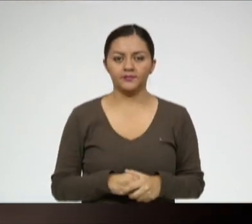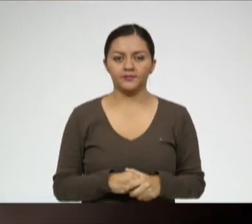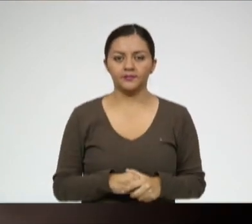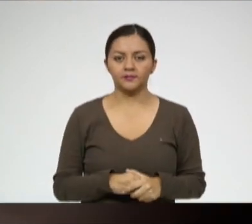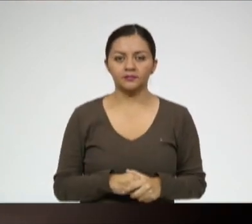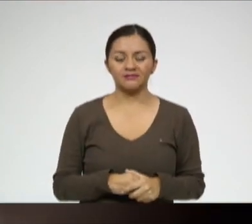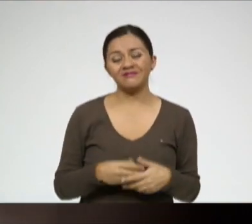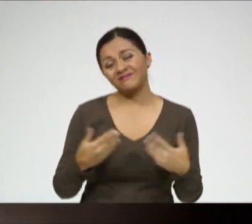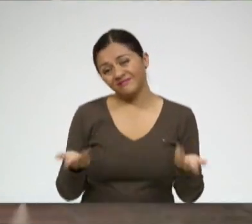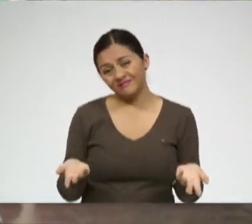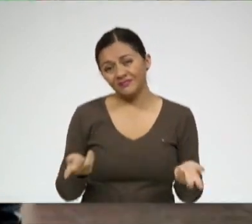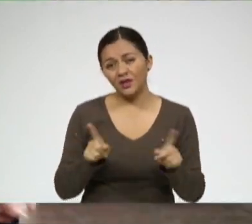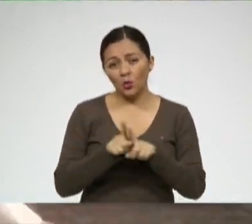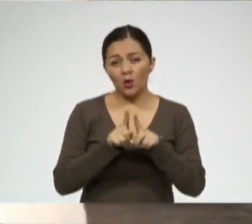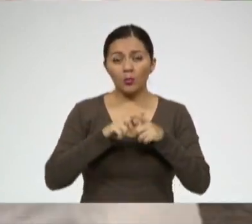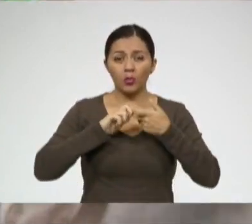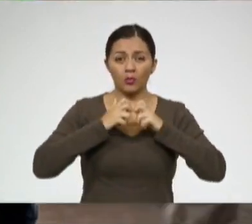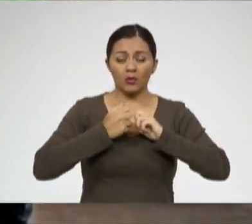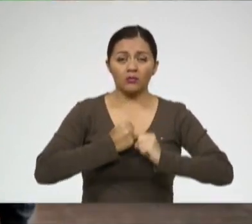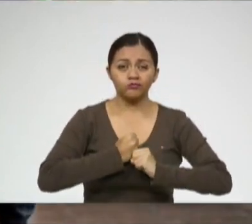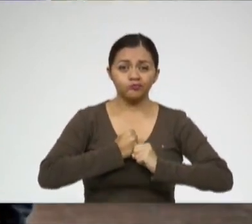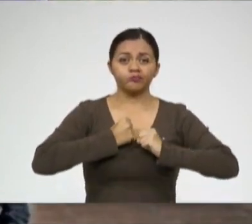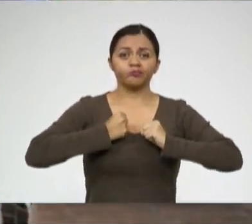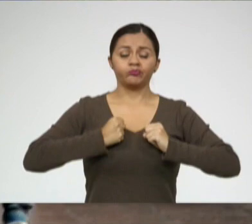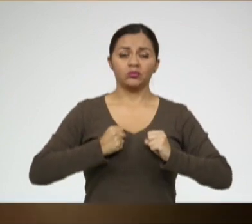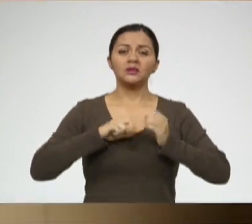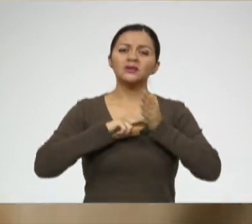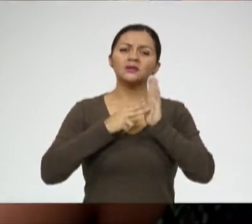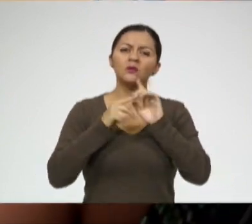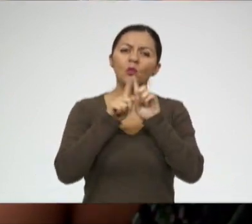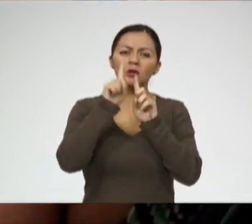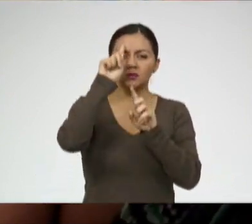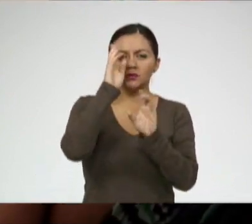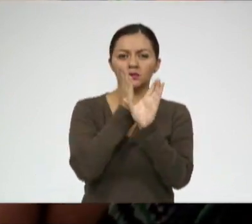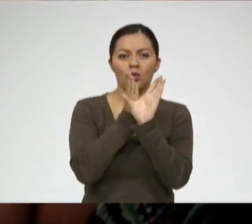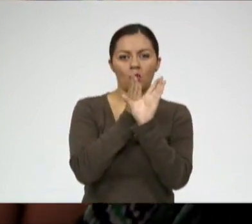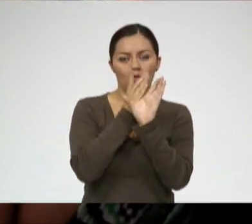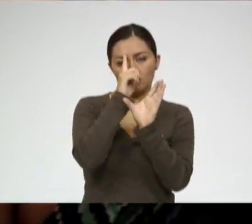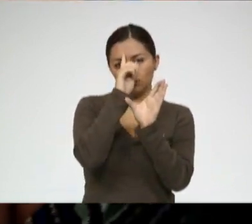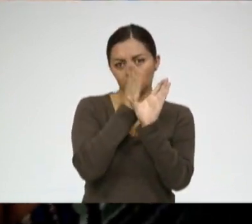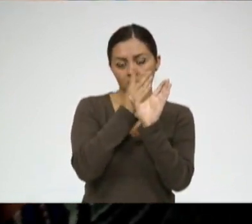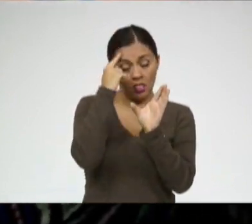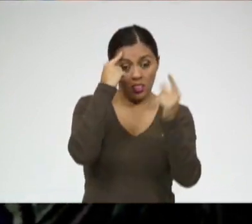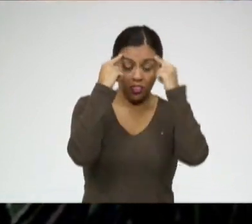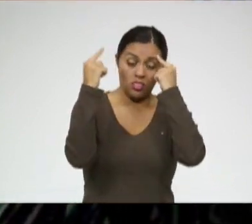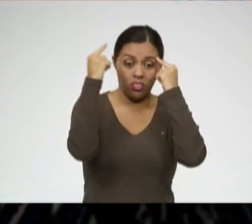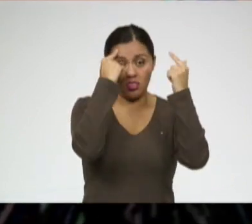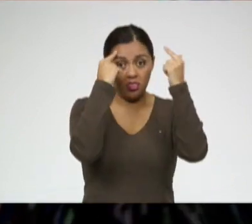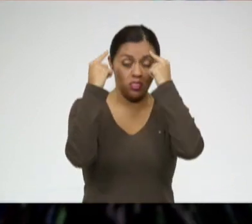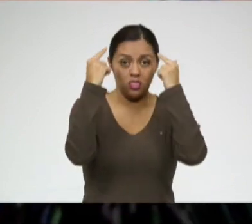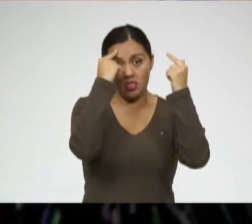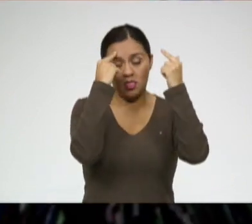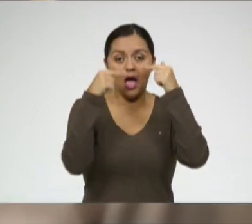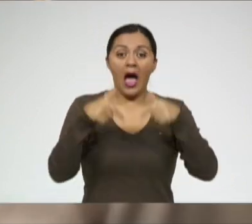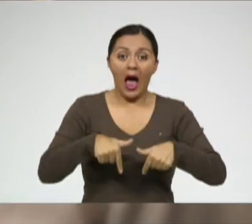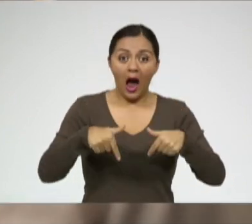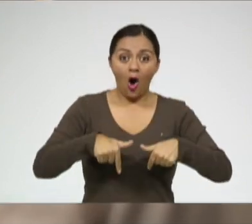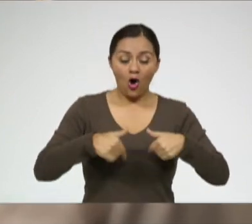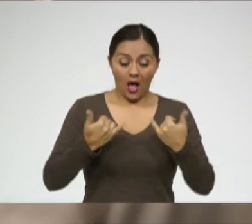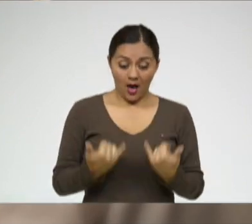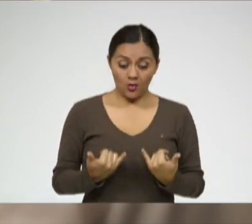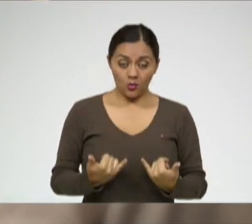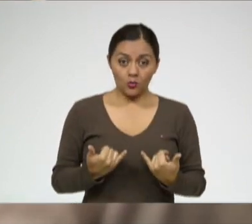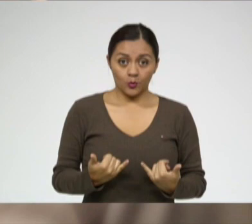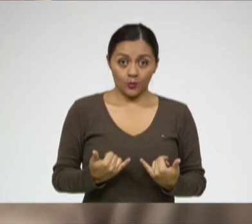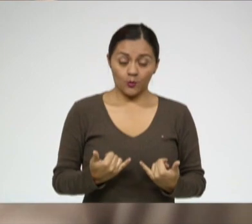El sobrepeso se ha vuelto un problema un poco más emocional o un problema un poco más psicológico. Ahora en esta nueva época o era de la